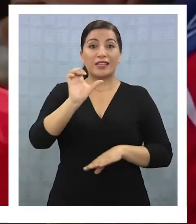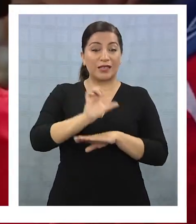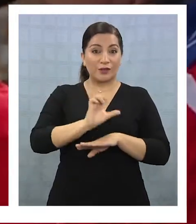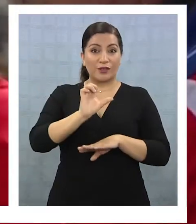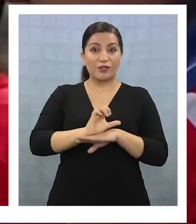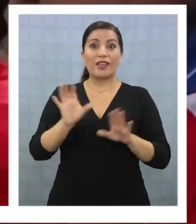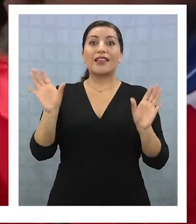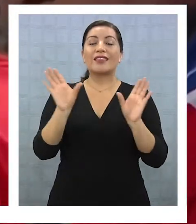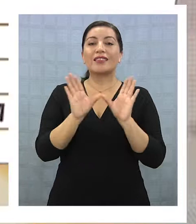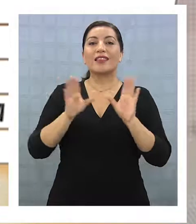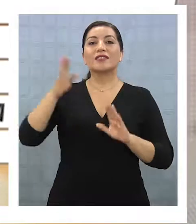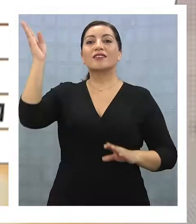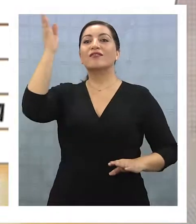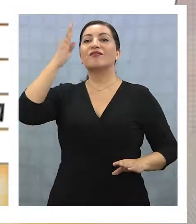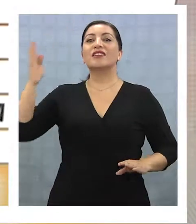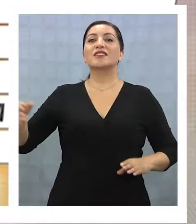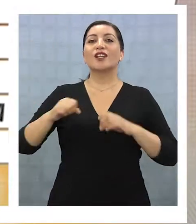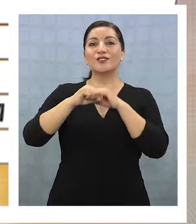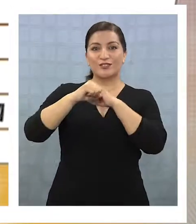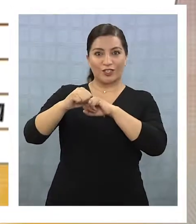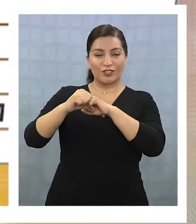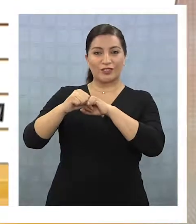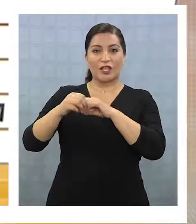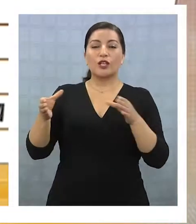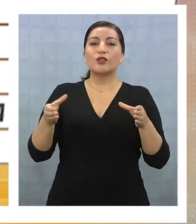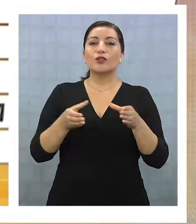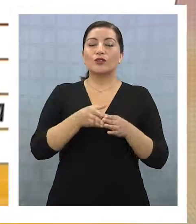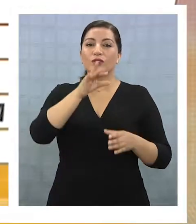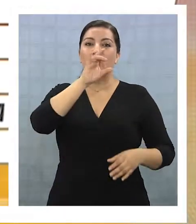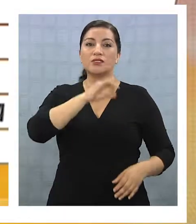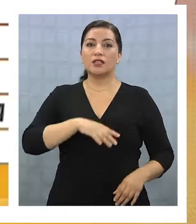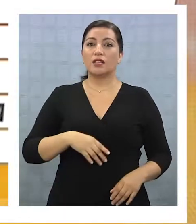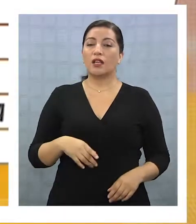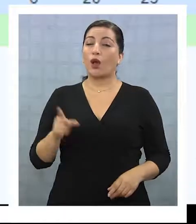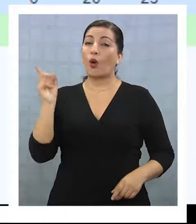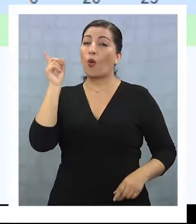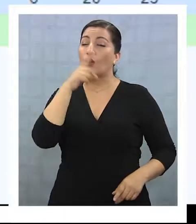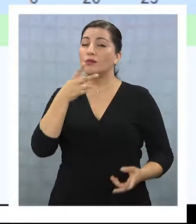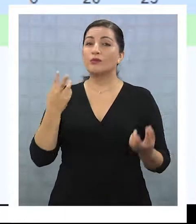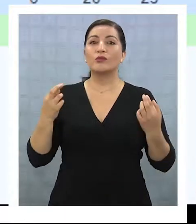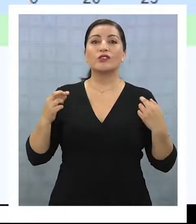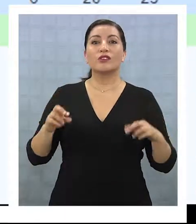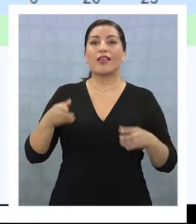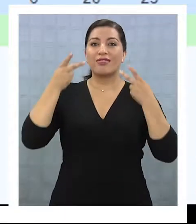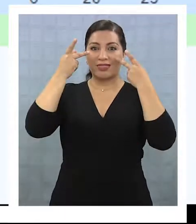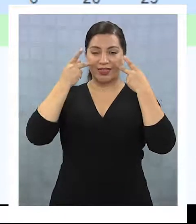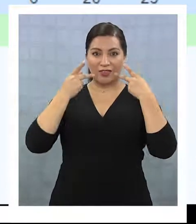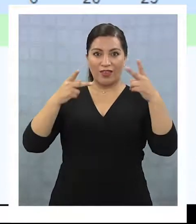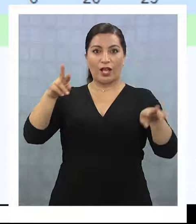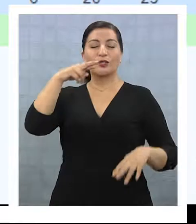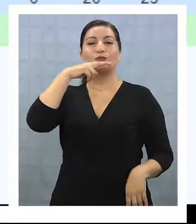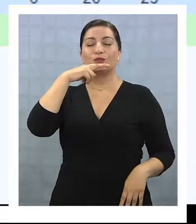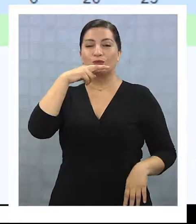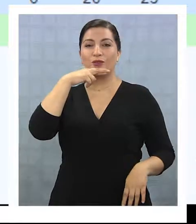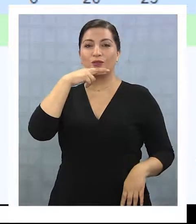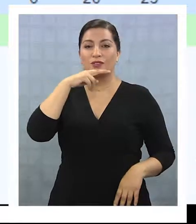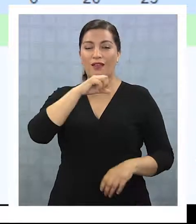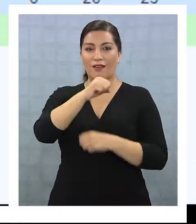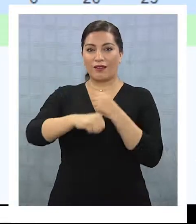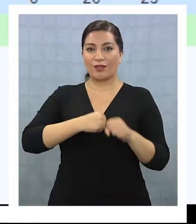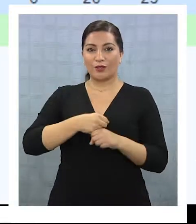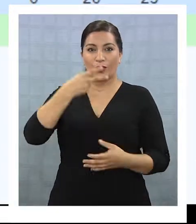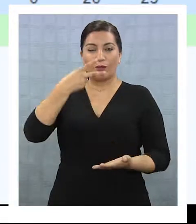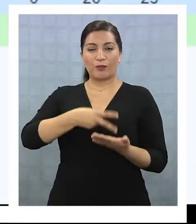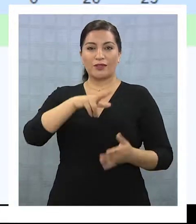el 10 en Sao Paulo contra Brasil. La Roja se juega la última posibilidad de llegar a Rusia 2018. Unutço arriesgado